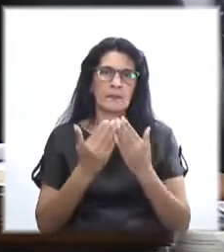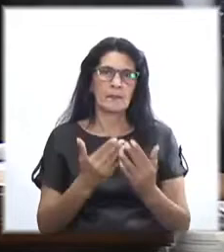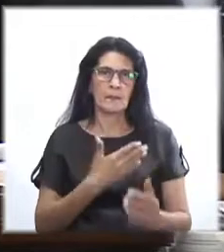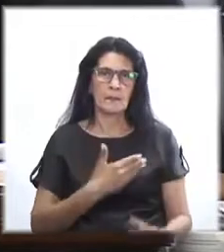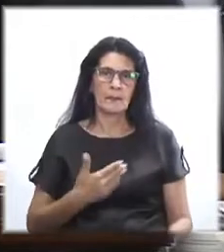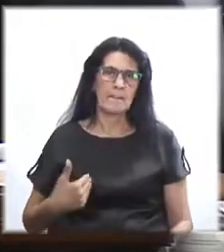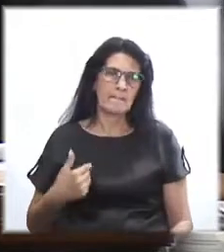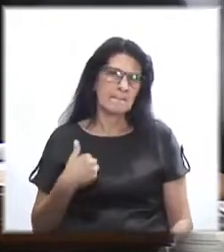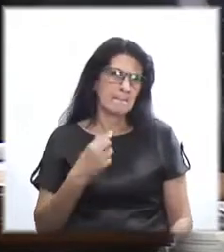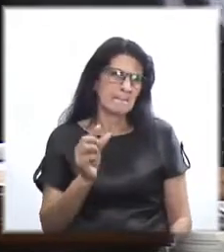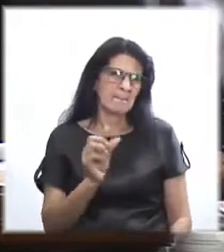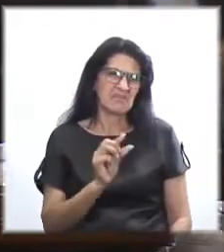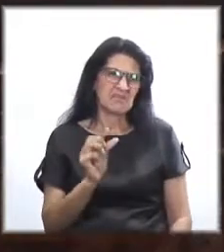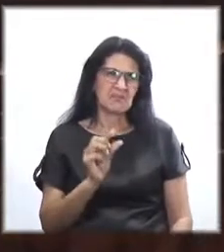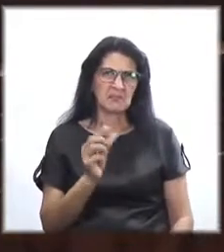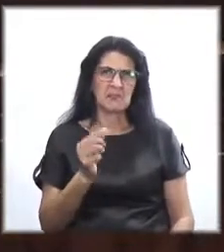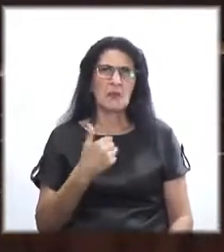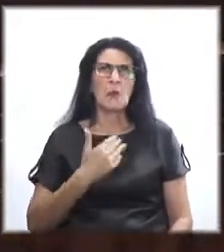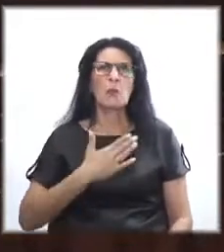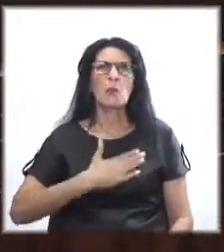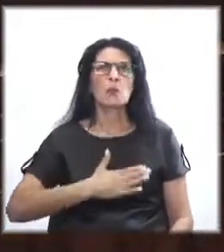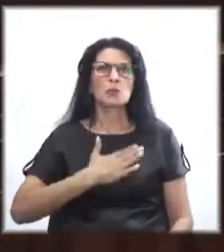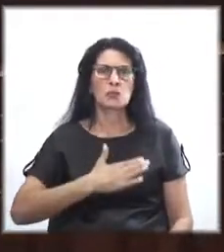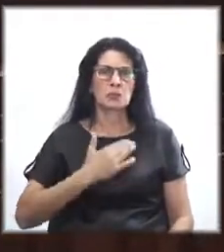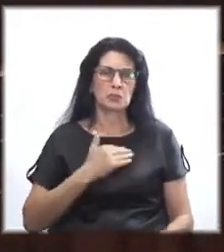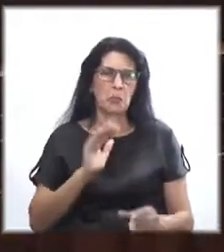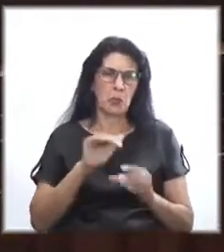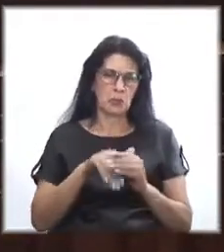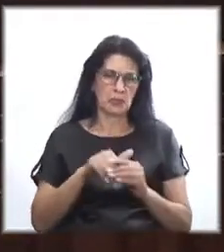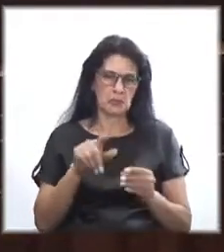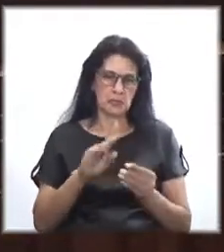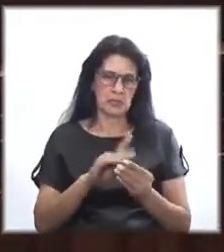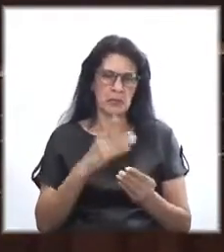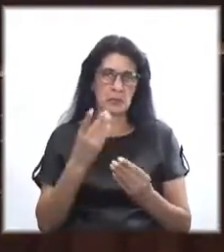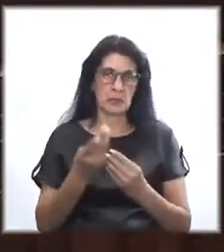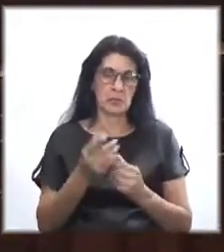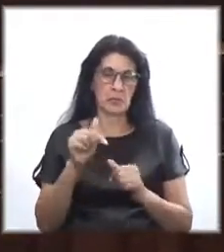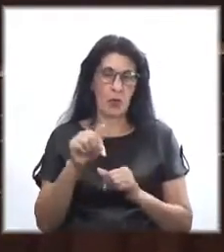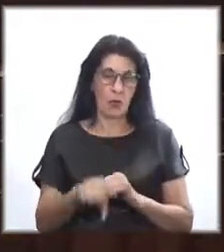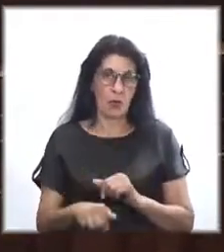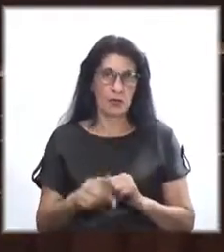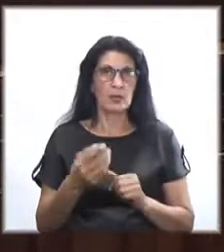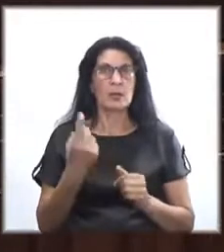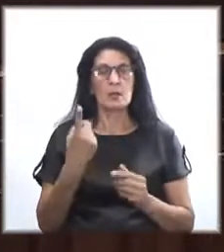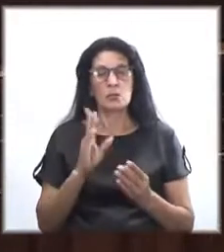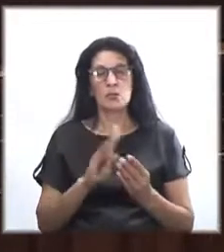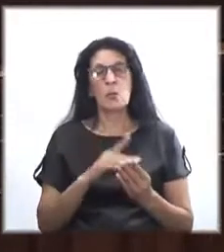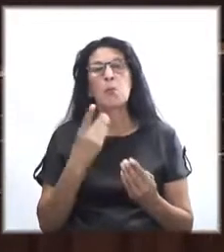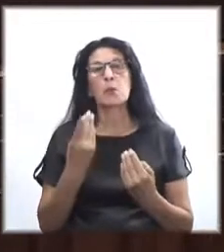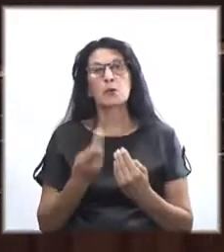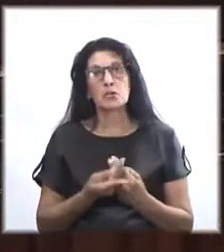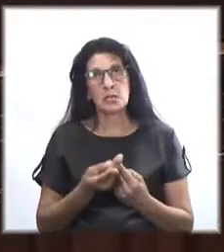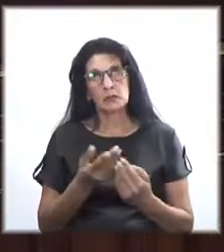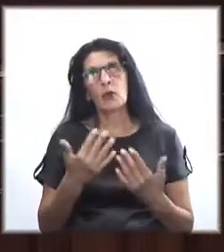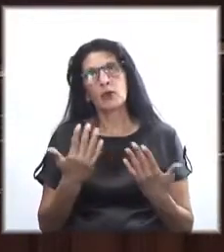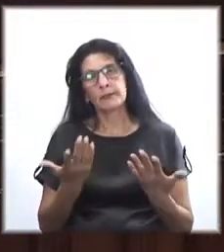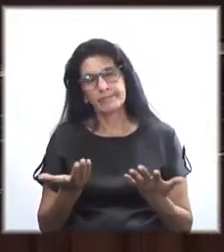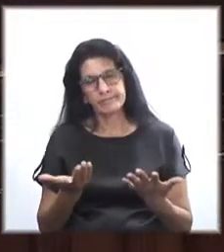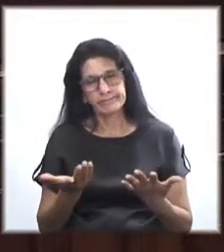decir que con mucho gusto votamos el proyecto hoy, que creemos que es un proyecto que lejos de